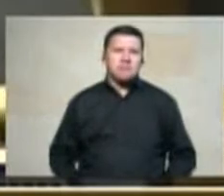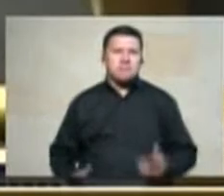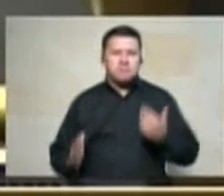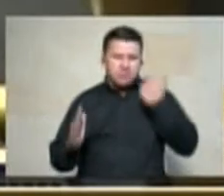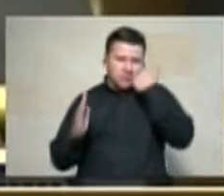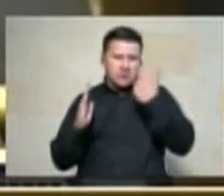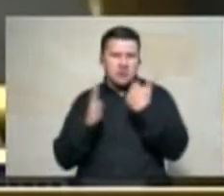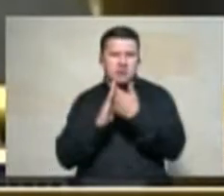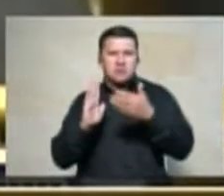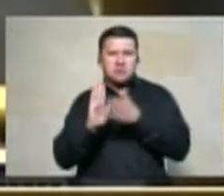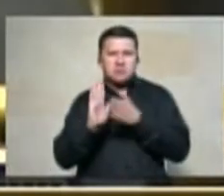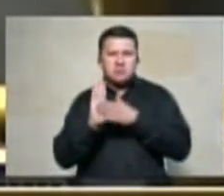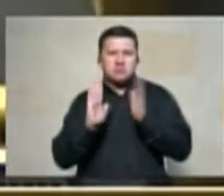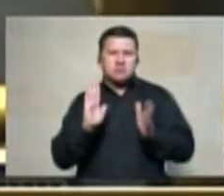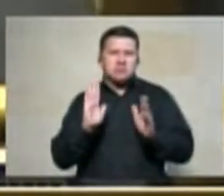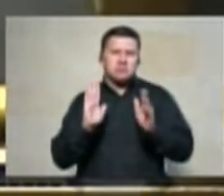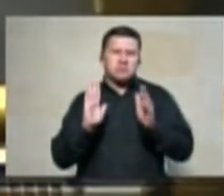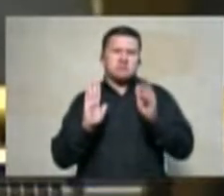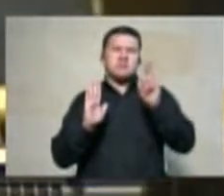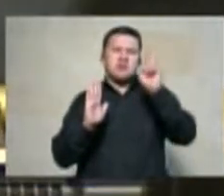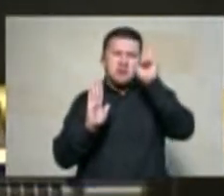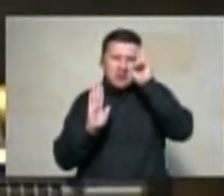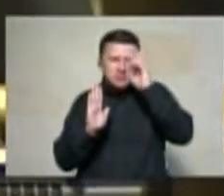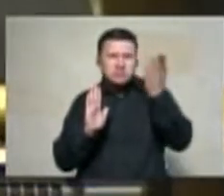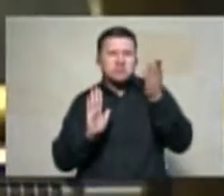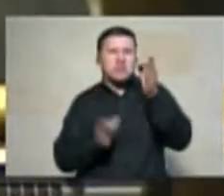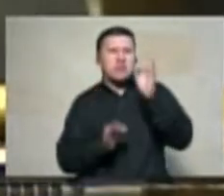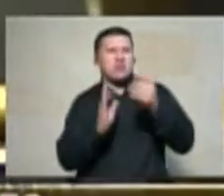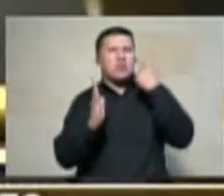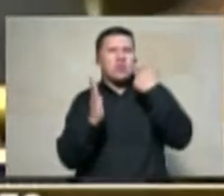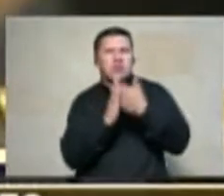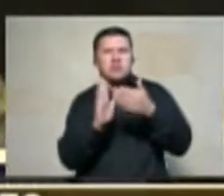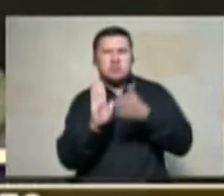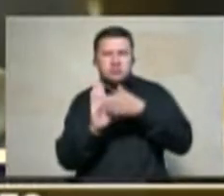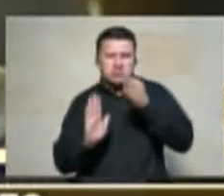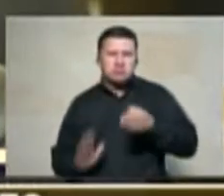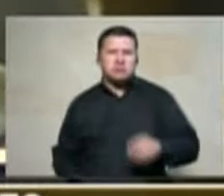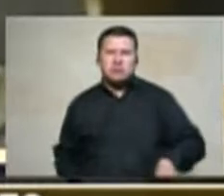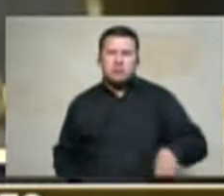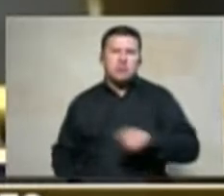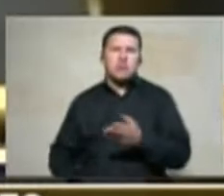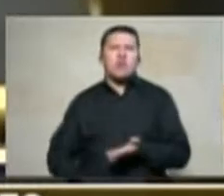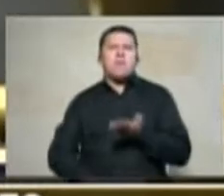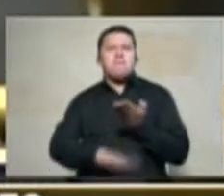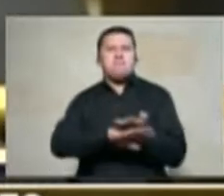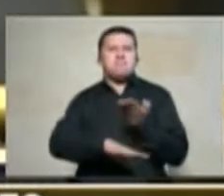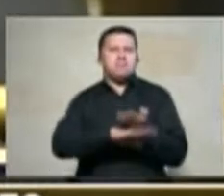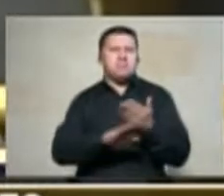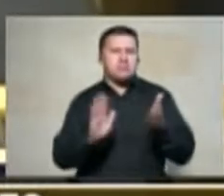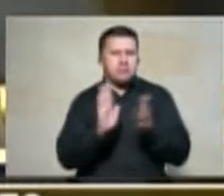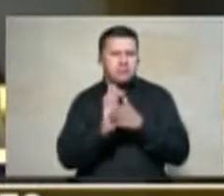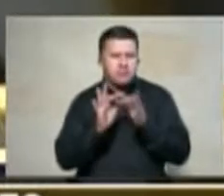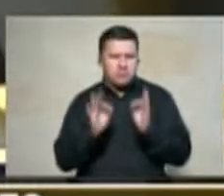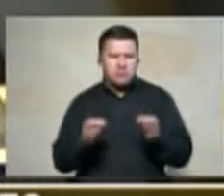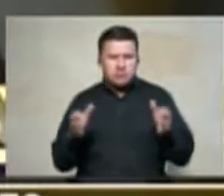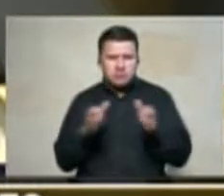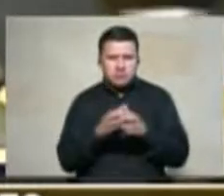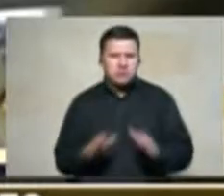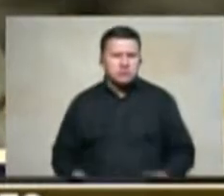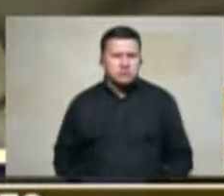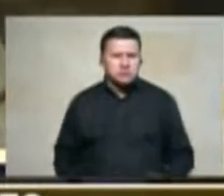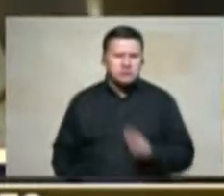razones lleno de justificaciones haya propuesto haya con sinceridad y con claridad